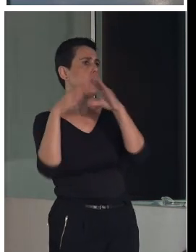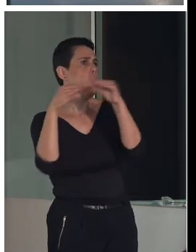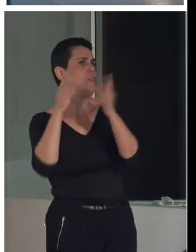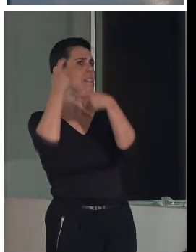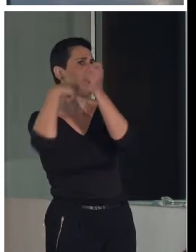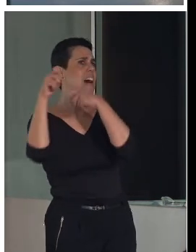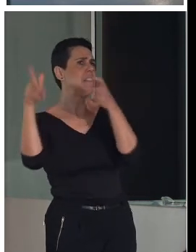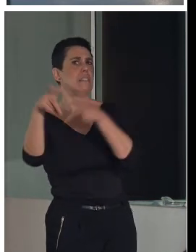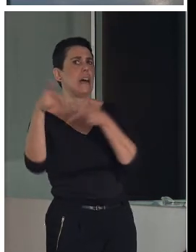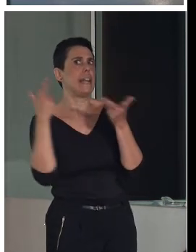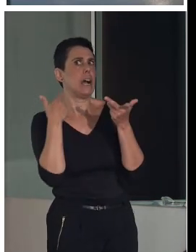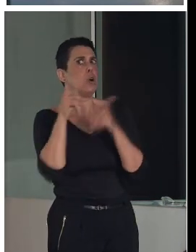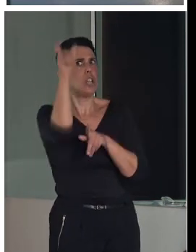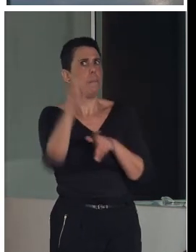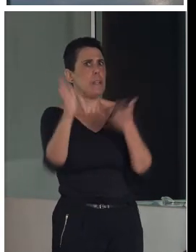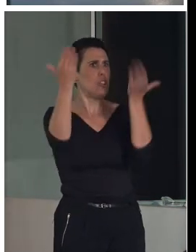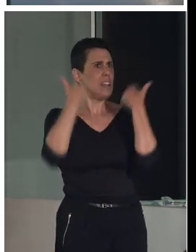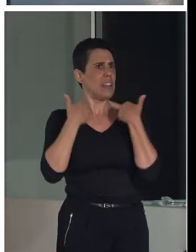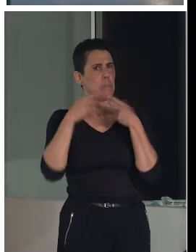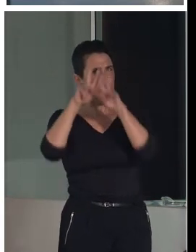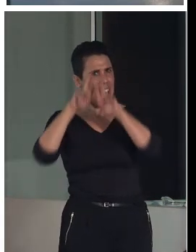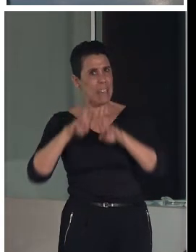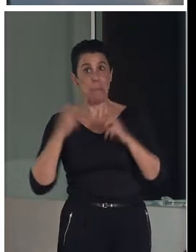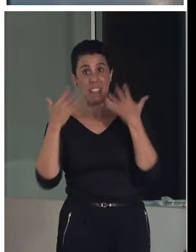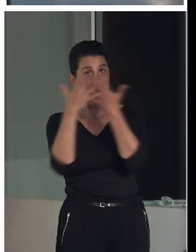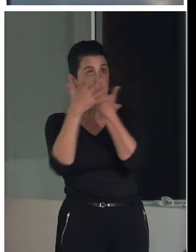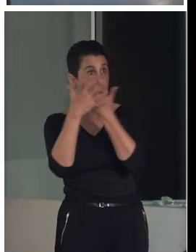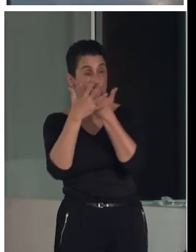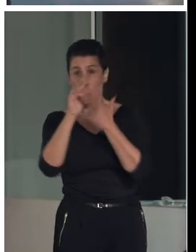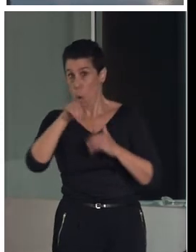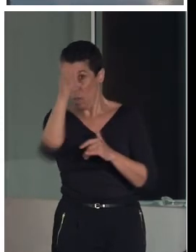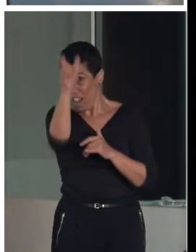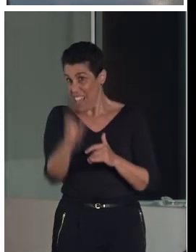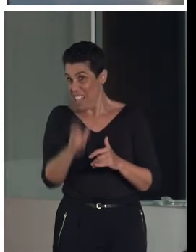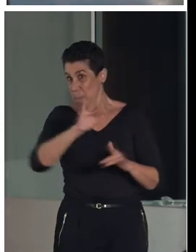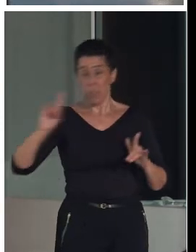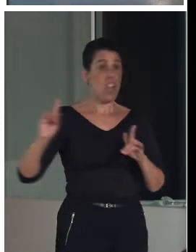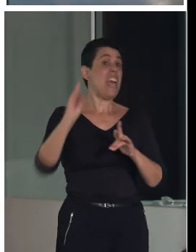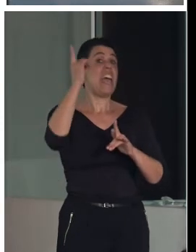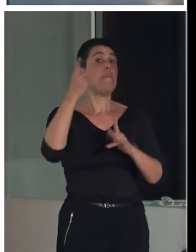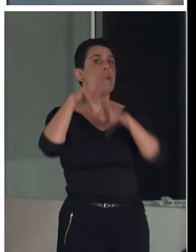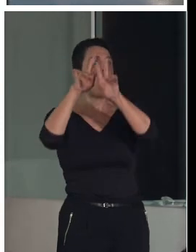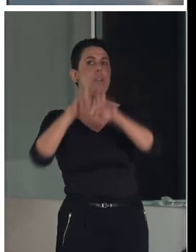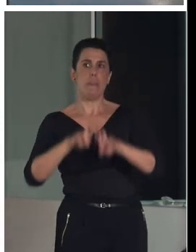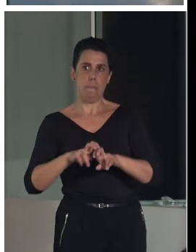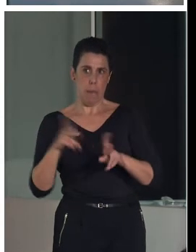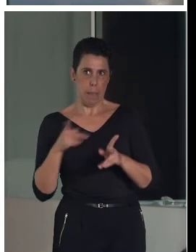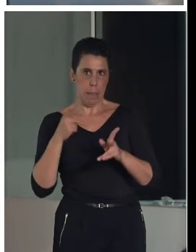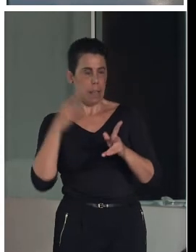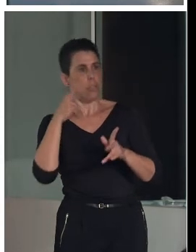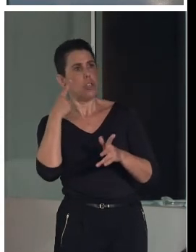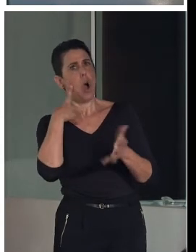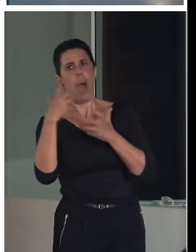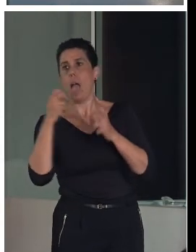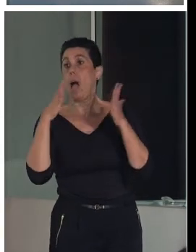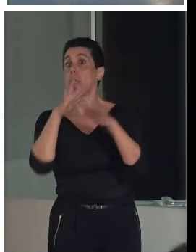la persona que investigaba mudéjar y que es el máximo, ha sido el máximo exponente de la investigación sobre arte mudéjar, tanto en Aragón como